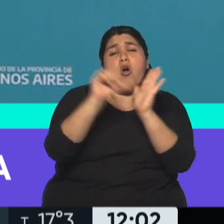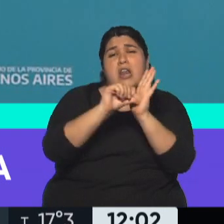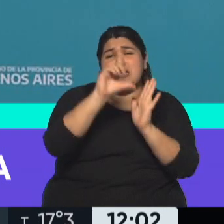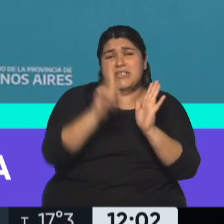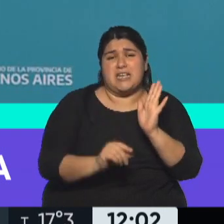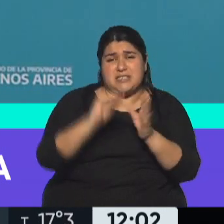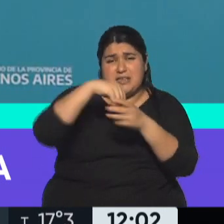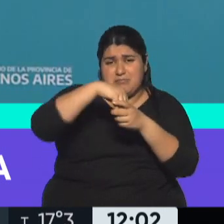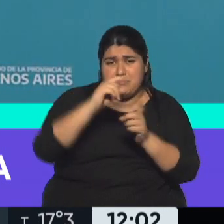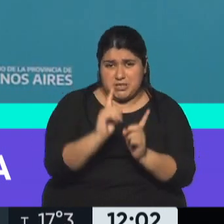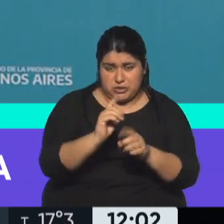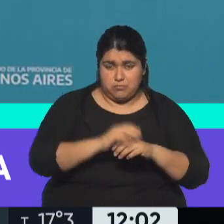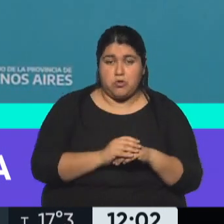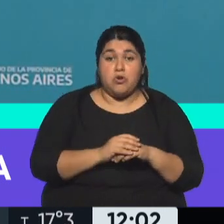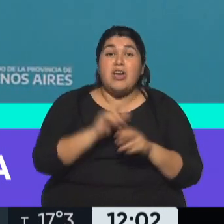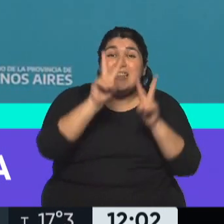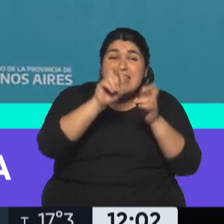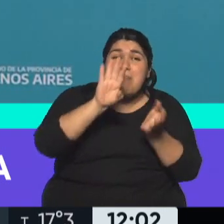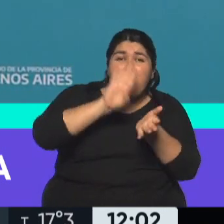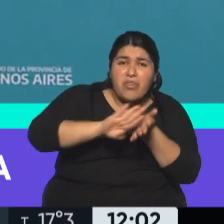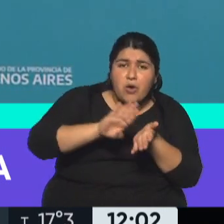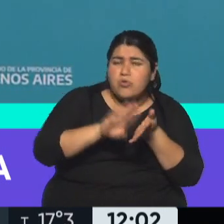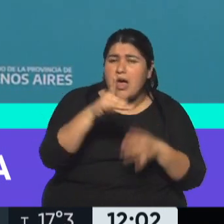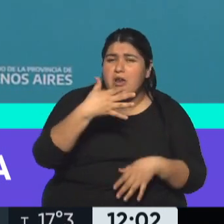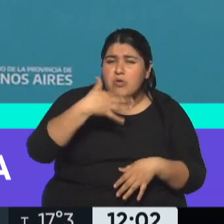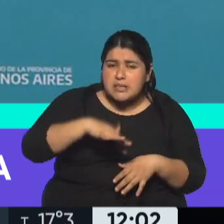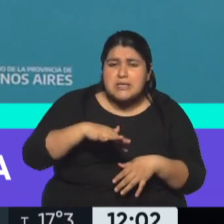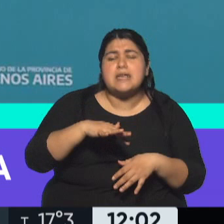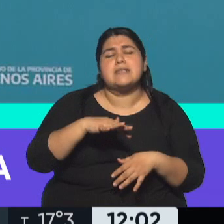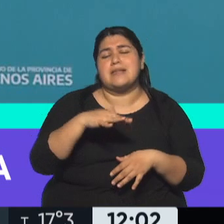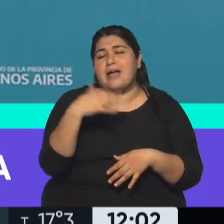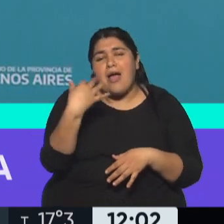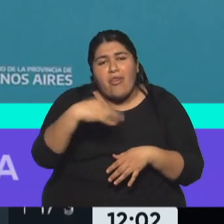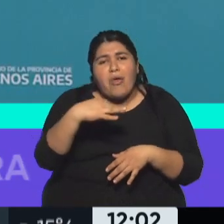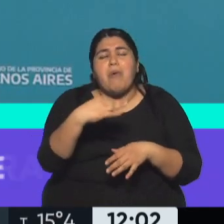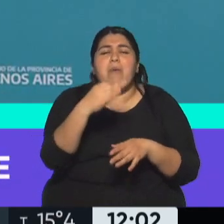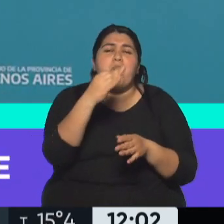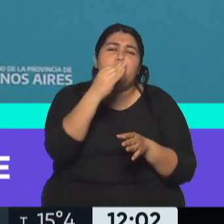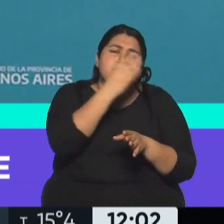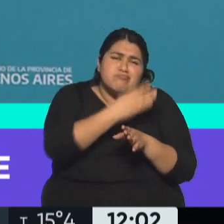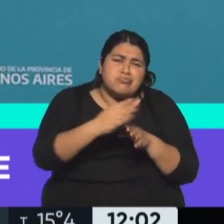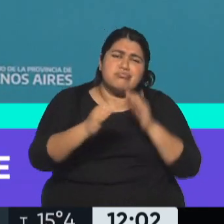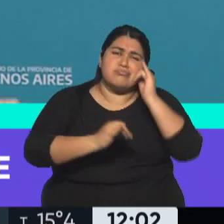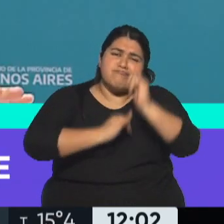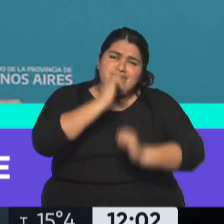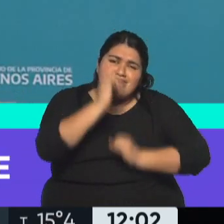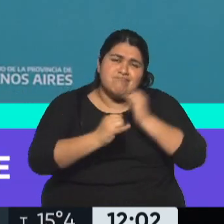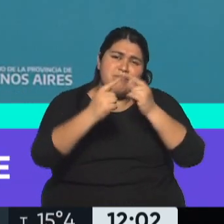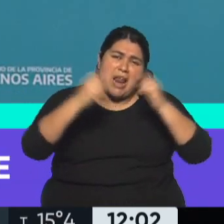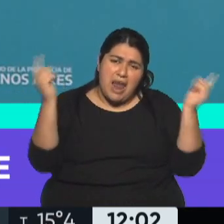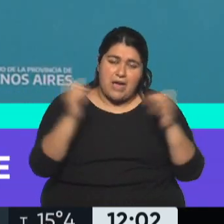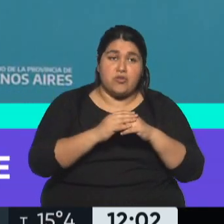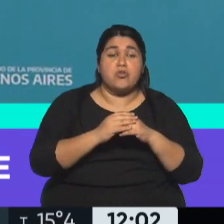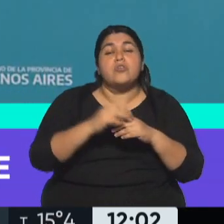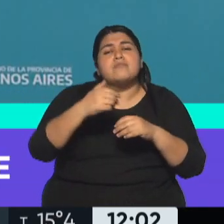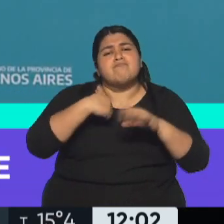entiende la deuda, la verdad que hay que hacer una pequeña explicación adicional. Yo recién decía cuánto vale